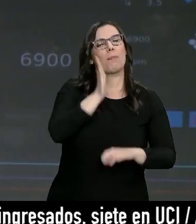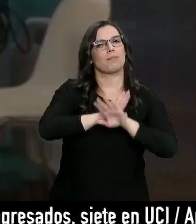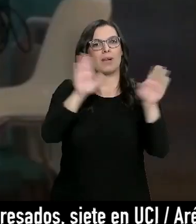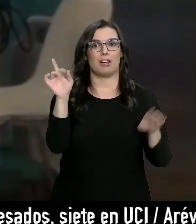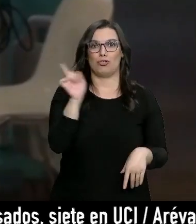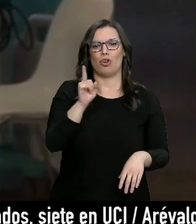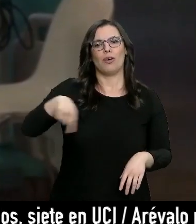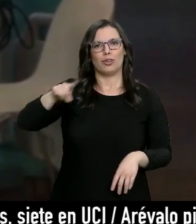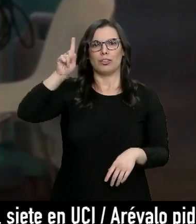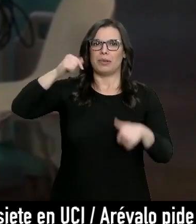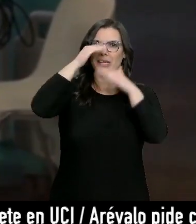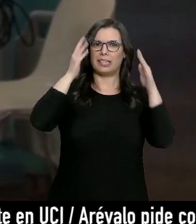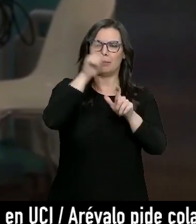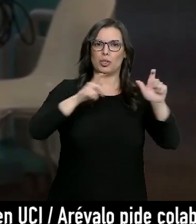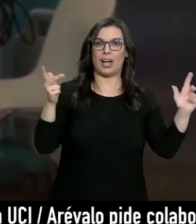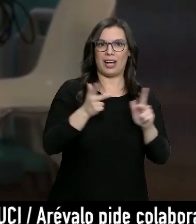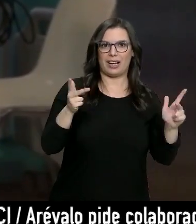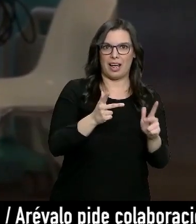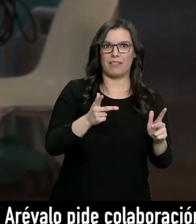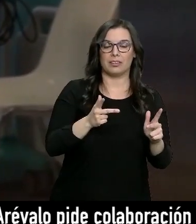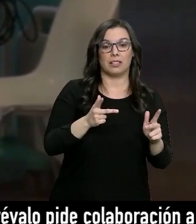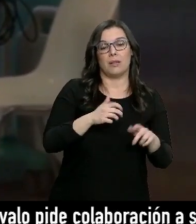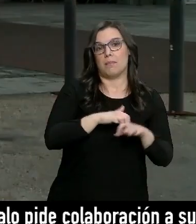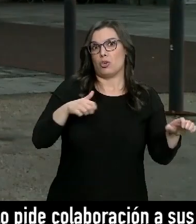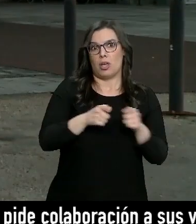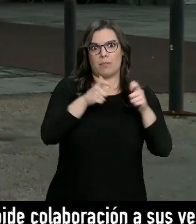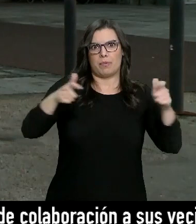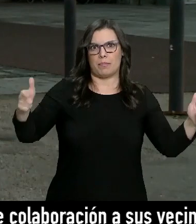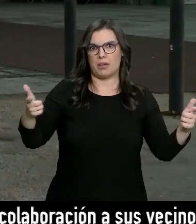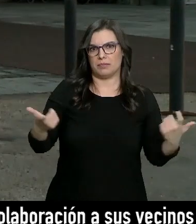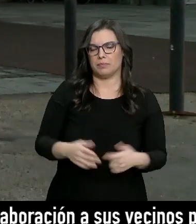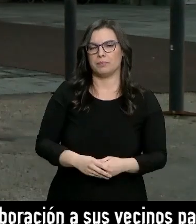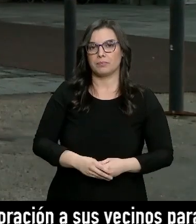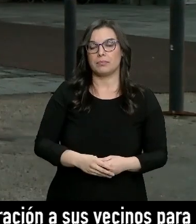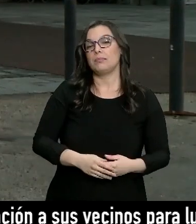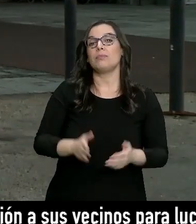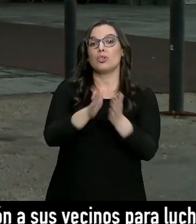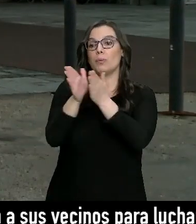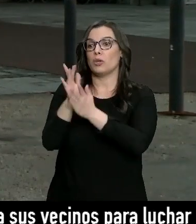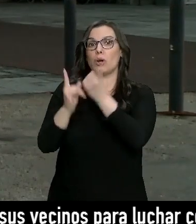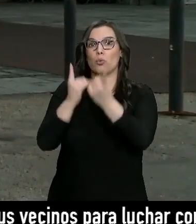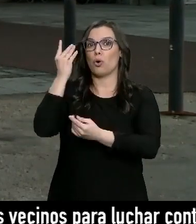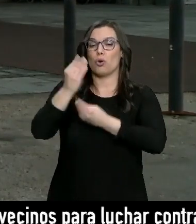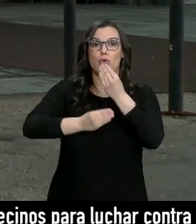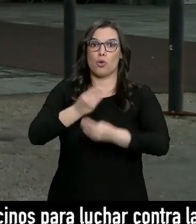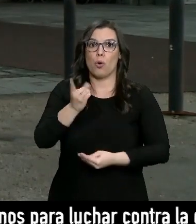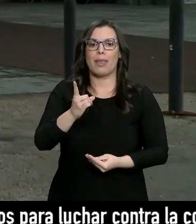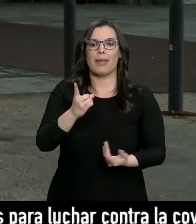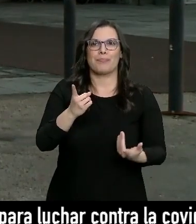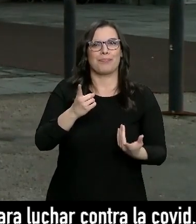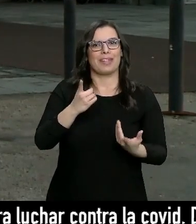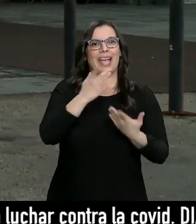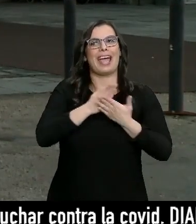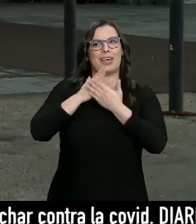atiende a los críticos, pero ese porcentaje ha aumentado por los casos COVID. Y los compañeros que habitualmente no lo hacen, pues tienen el conocimiento